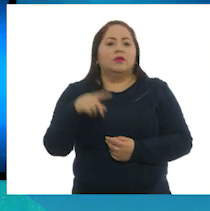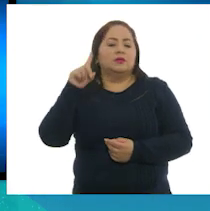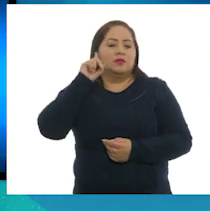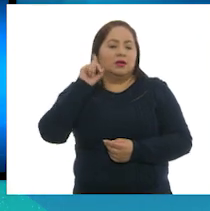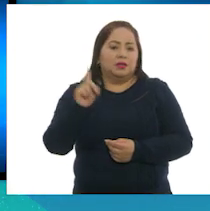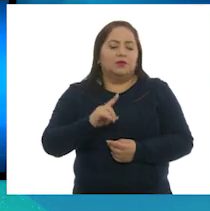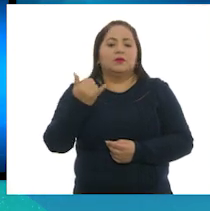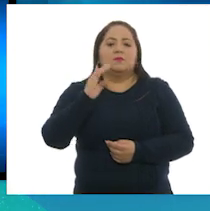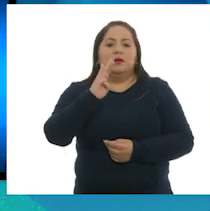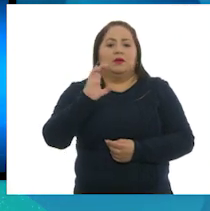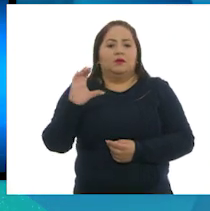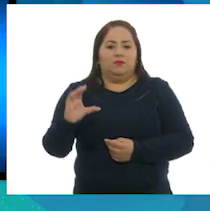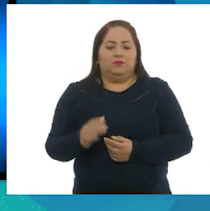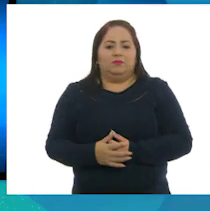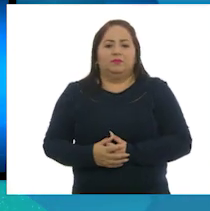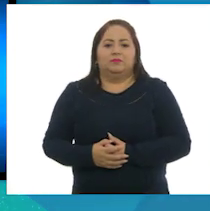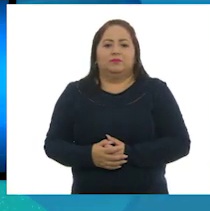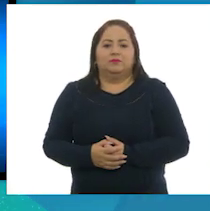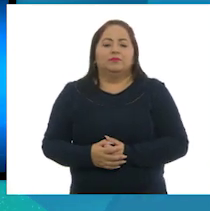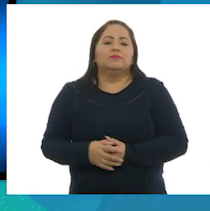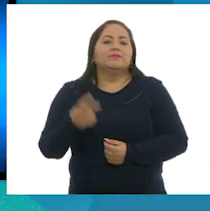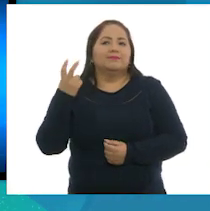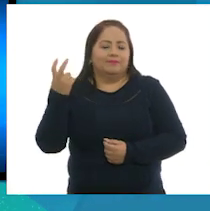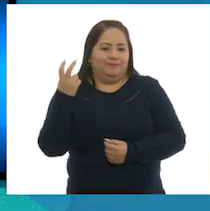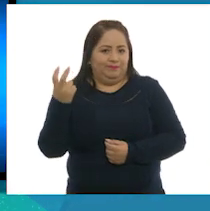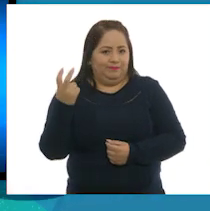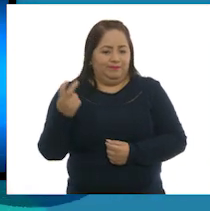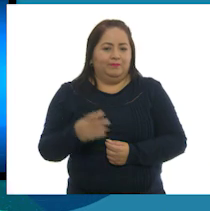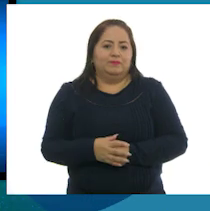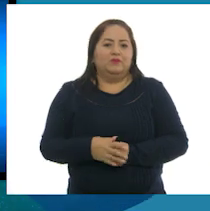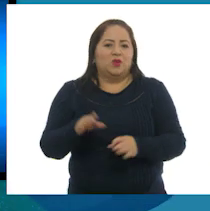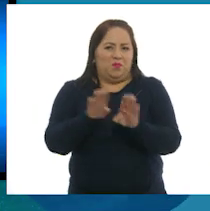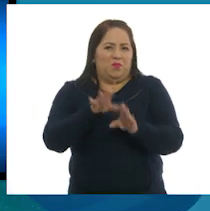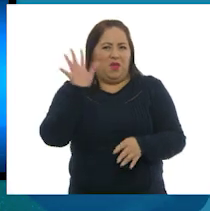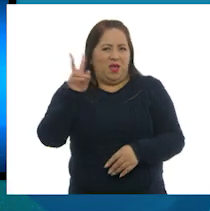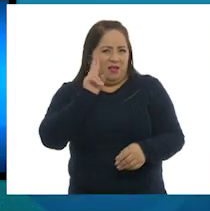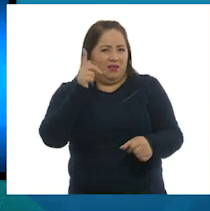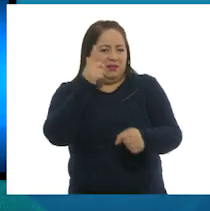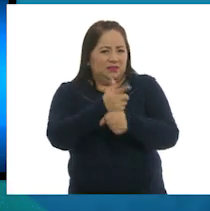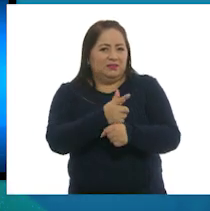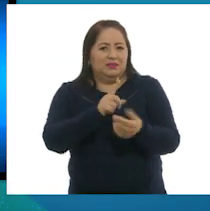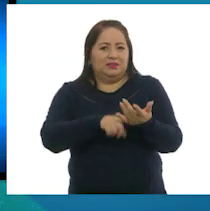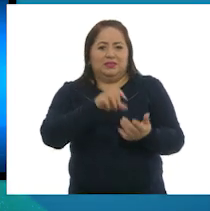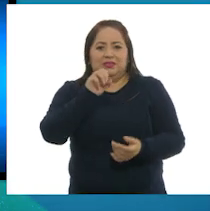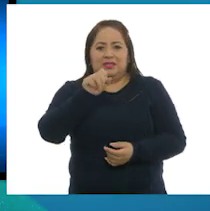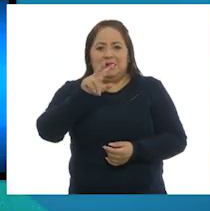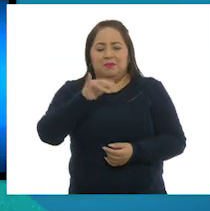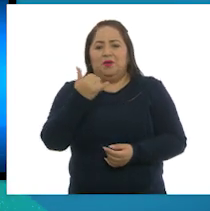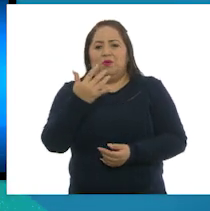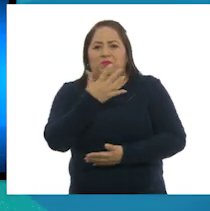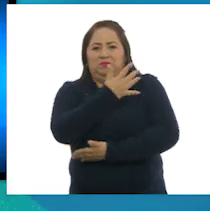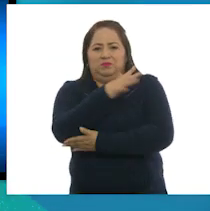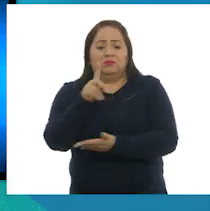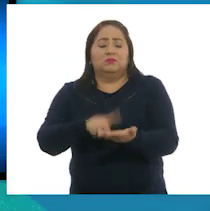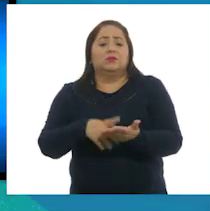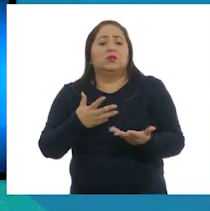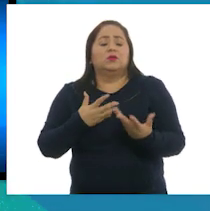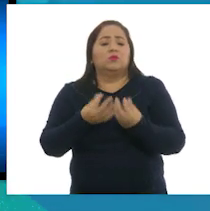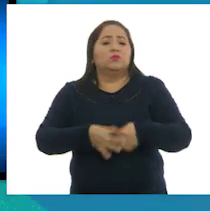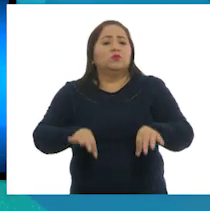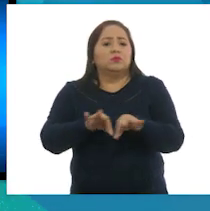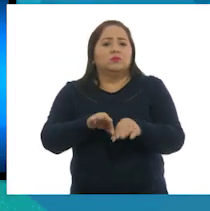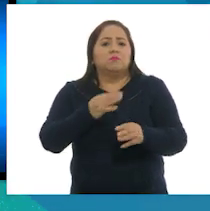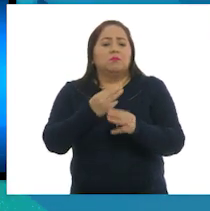Zacatecas y Baja California. Así es, Larisa. Como puedes notar, las selvas y bosques proporcionan importantes